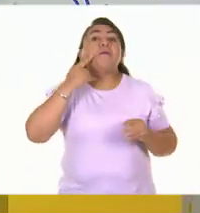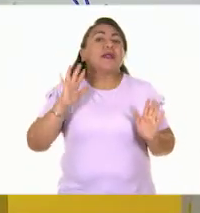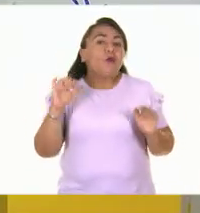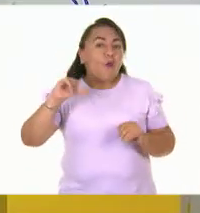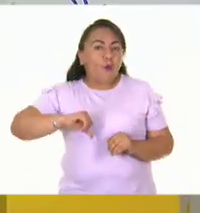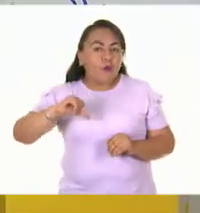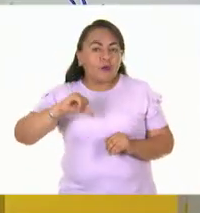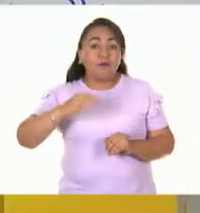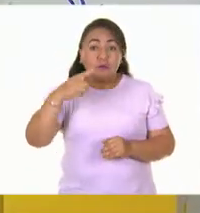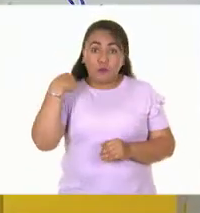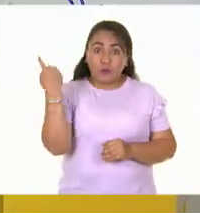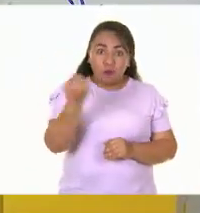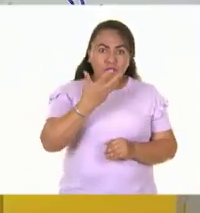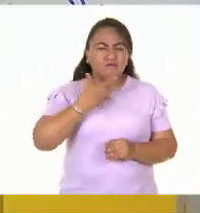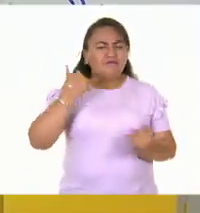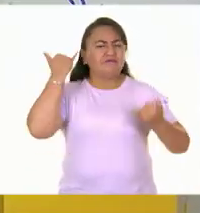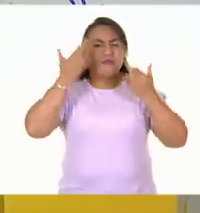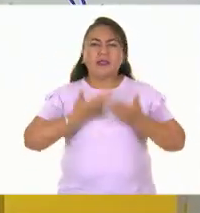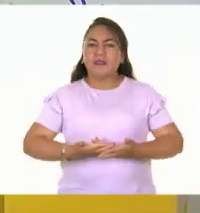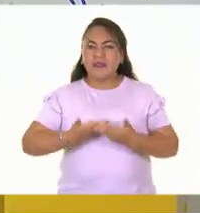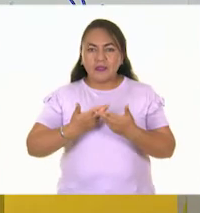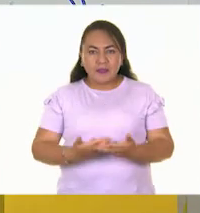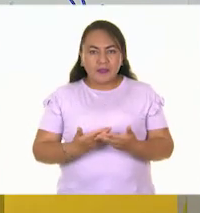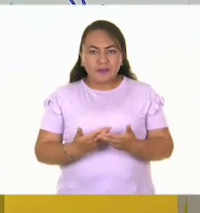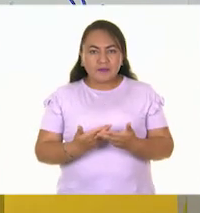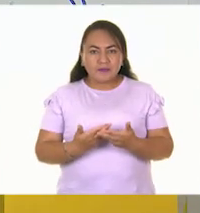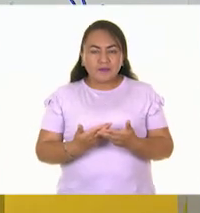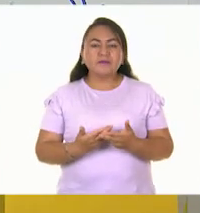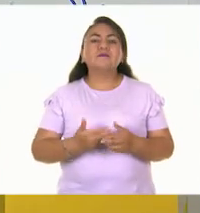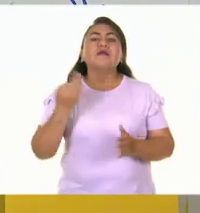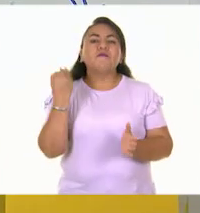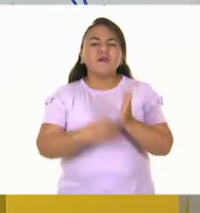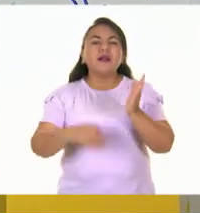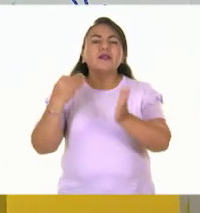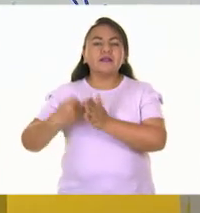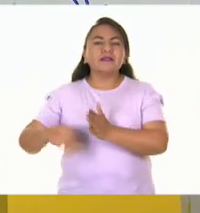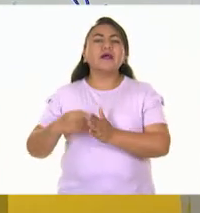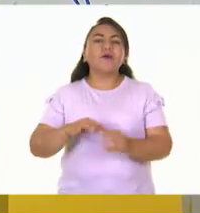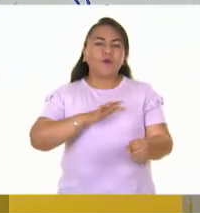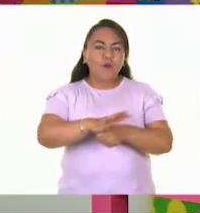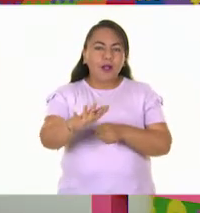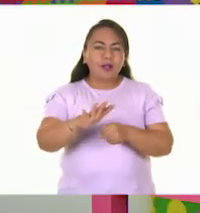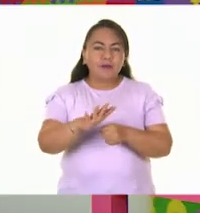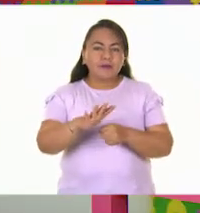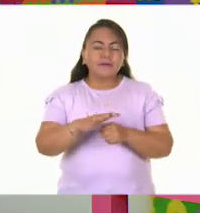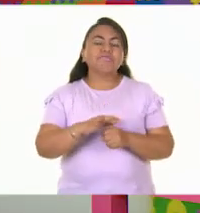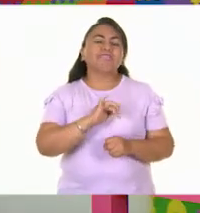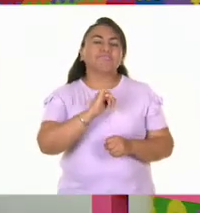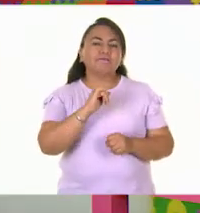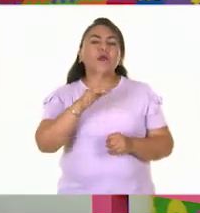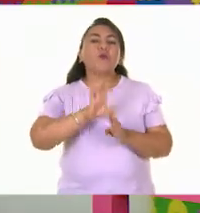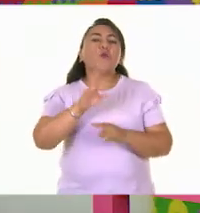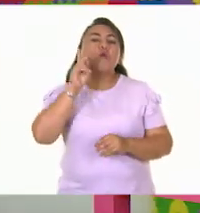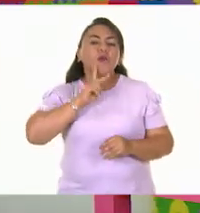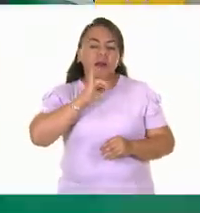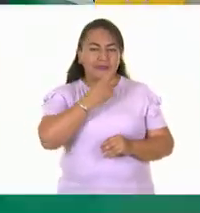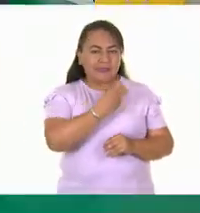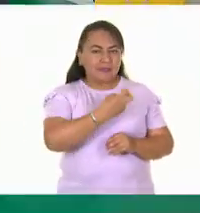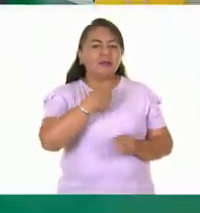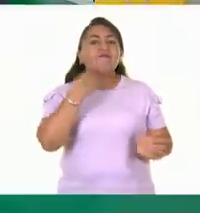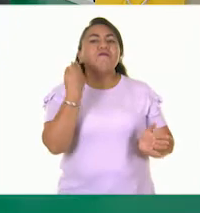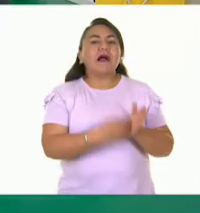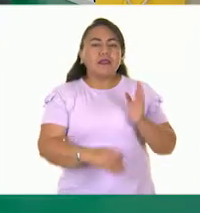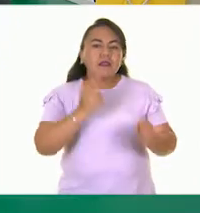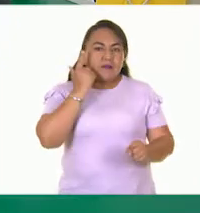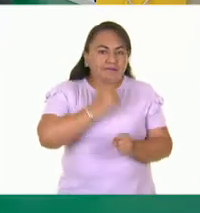Todos y todas tenemos muchísima creatividad. Lo que nos hace falta es experimentarlo, ¿verdad? Exactamente, exactamente. Solo nos hace falta